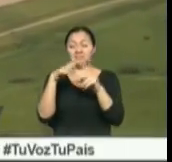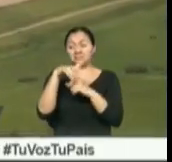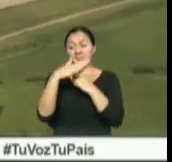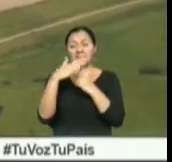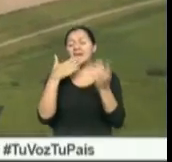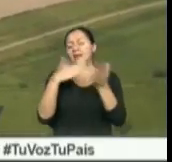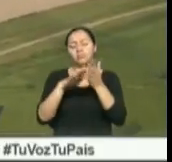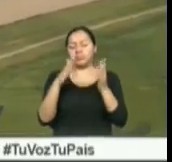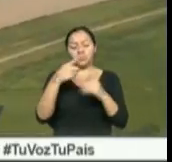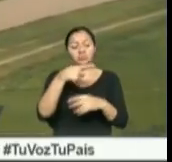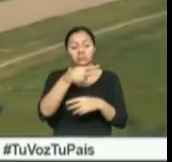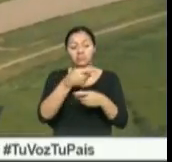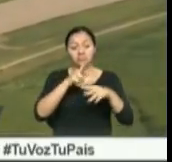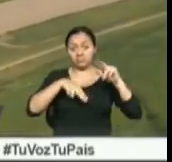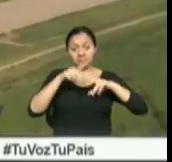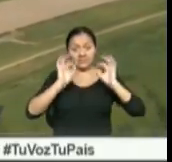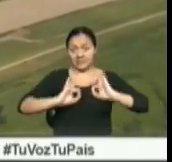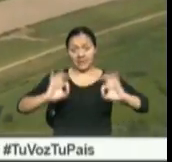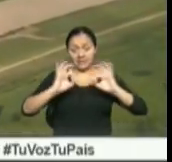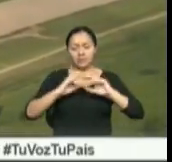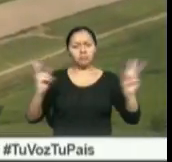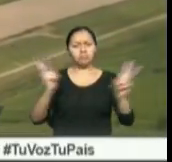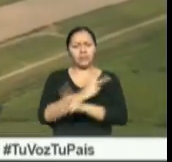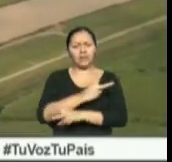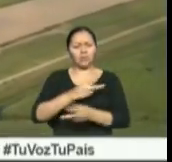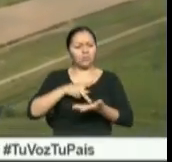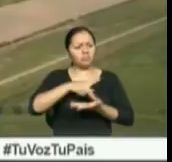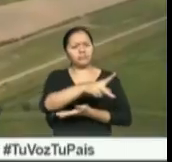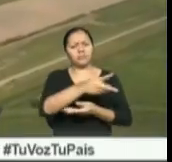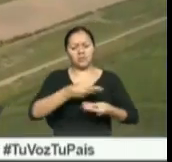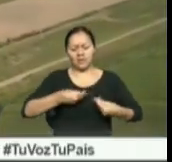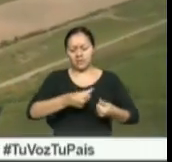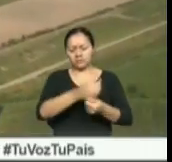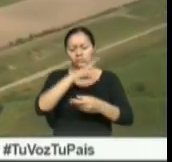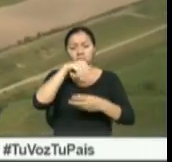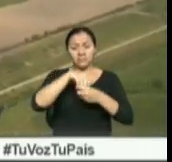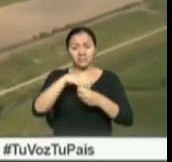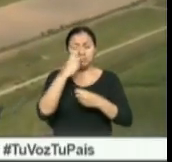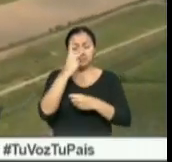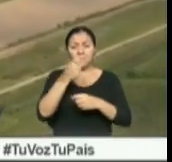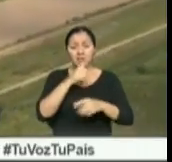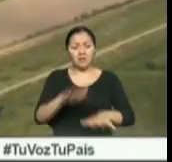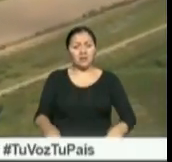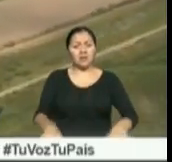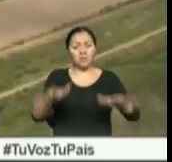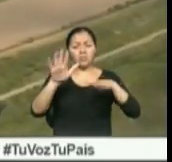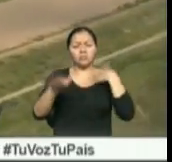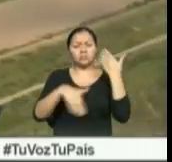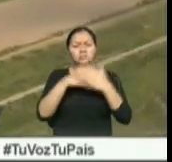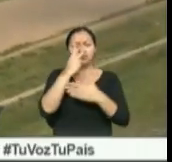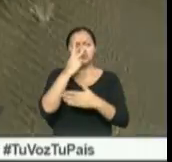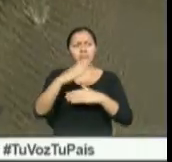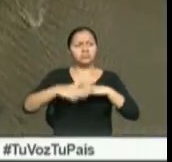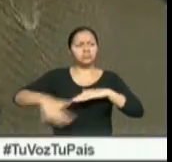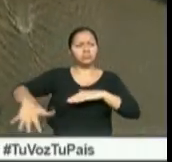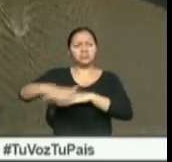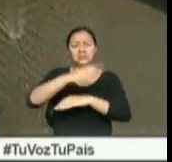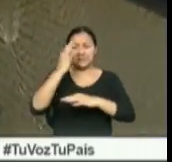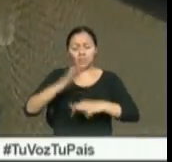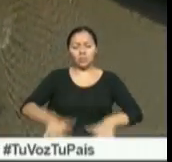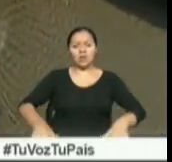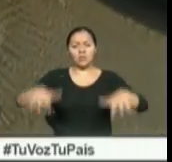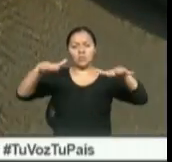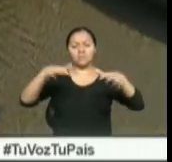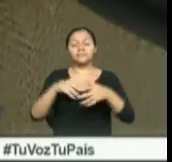sin estos proyectos, hubiéramos perdido. Ahí está todo el canal que desfoga toda esa agua, que estaría en este momento inundando toda esa tierra plana que ustedes ven ahí. La